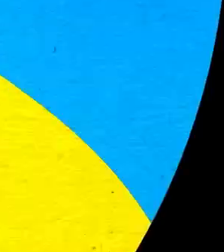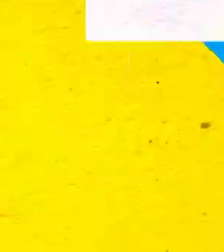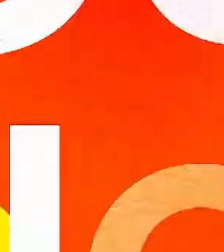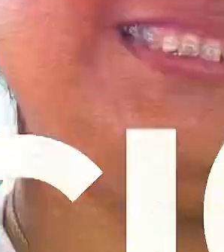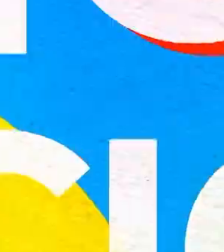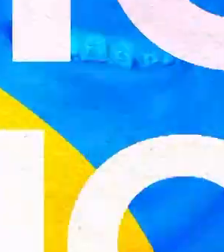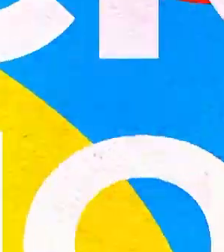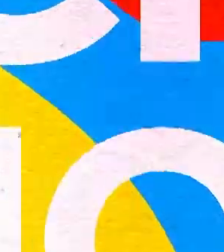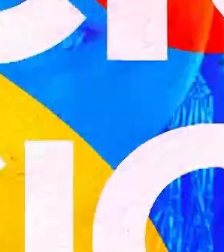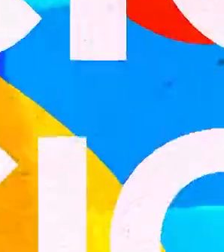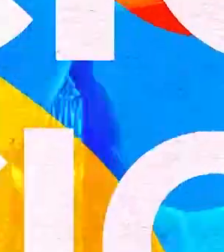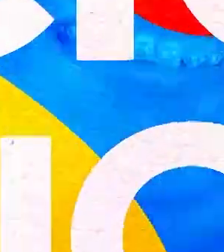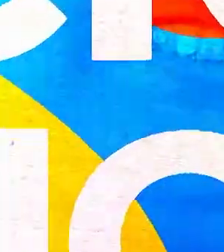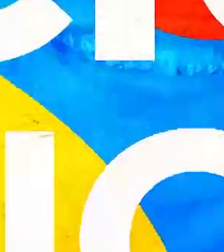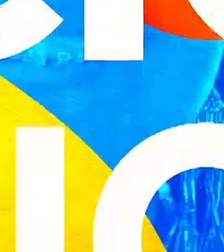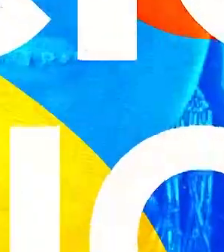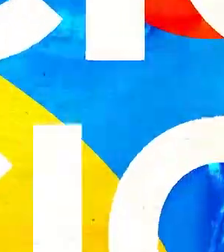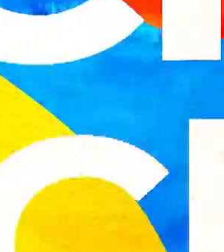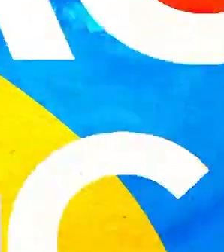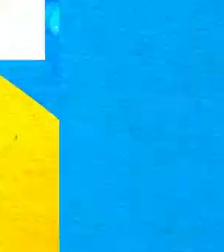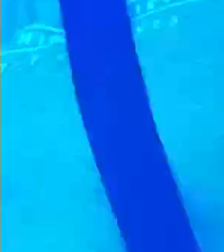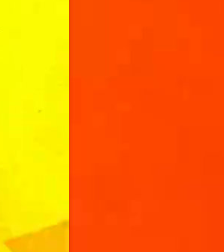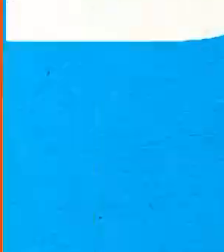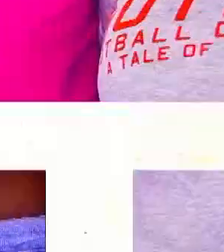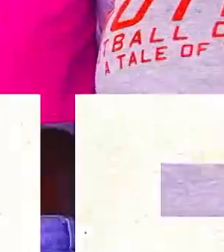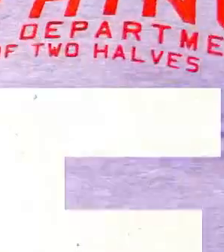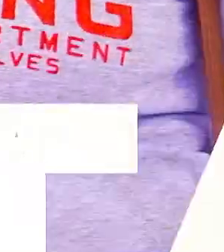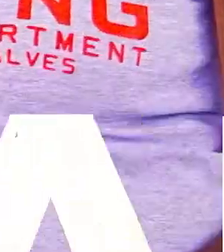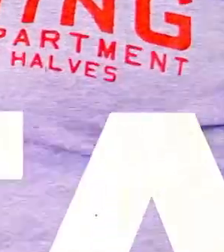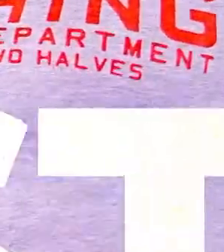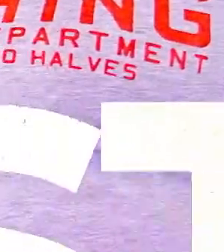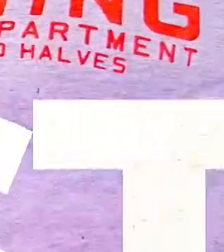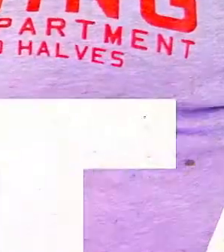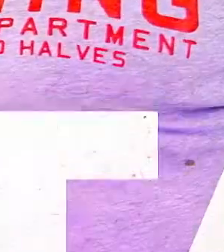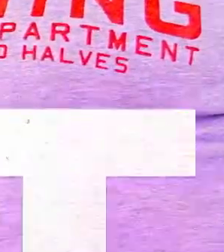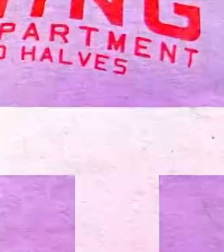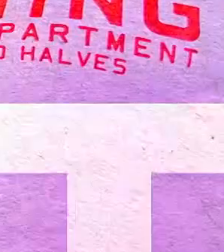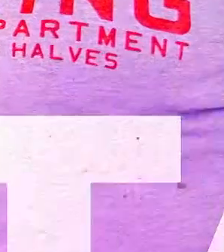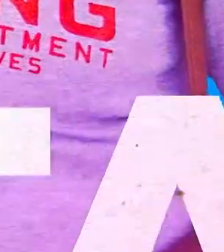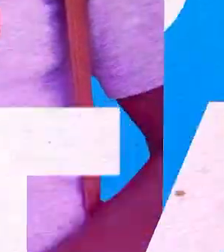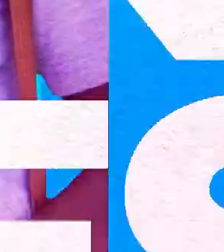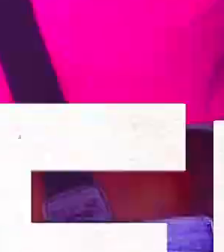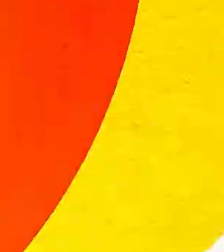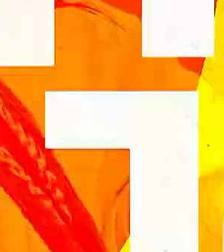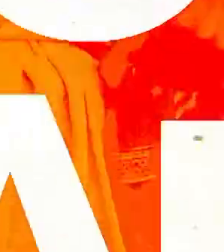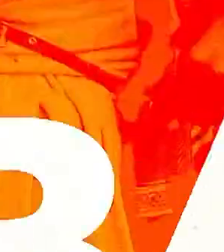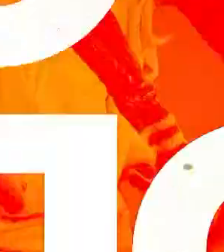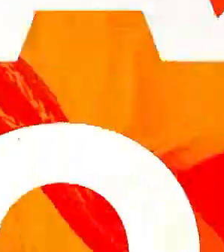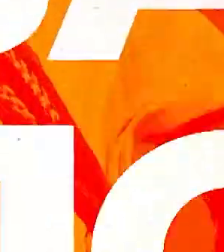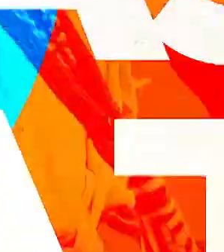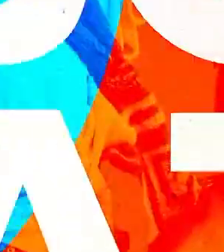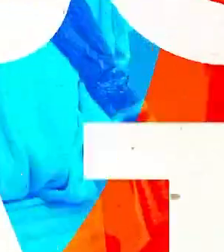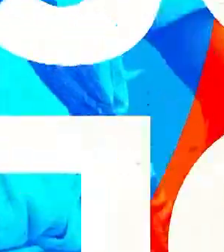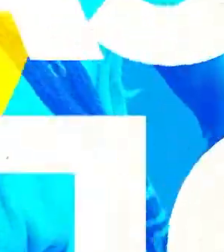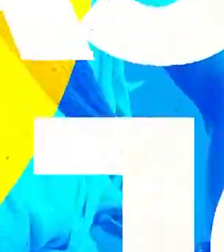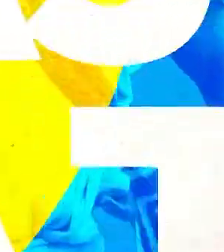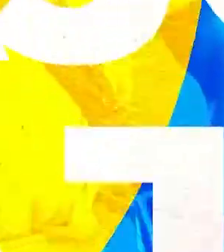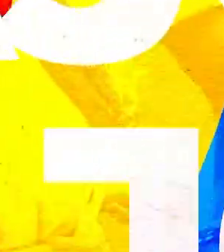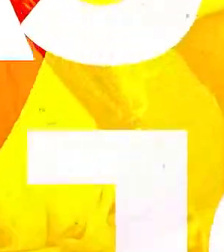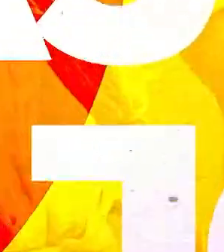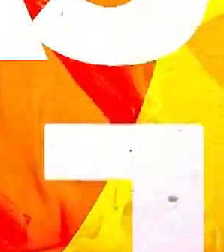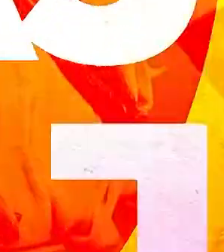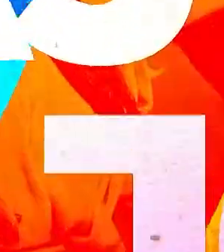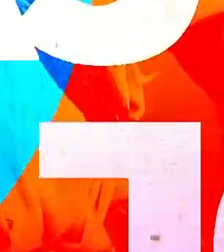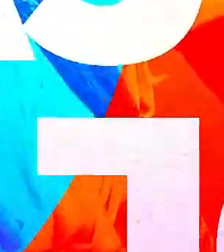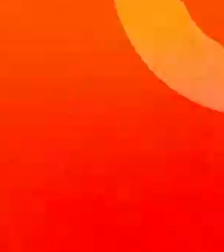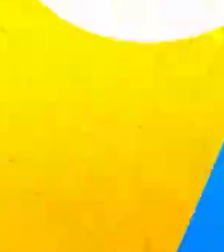Todo lo público es tuyo y mío, todo lo público es nuestro, todo lo